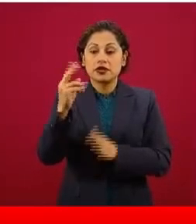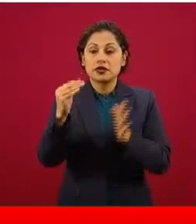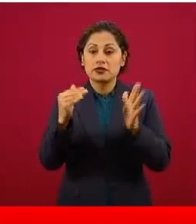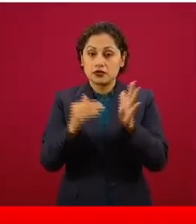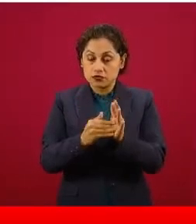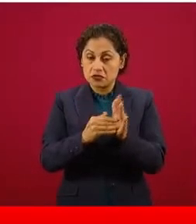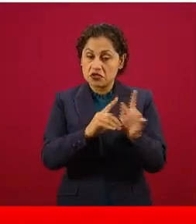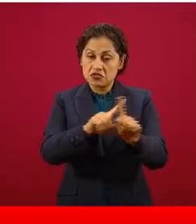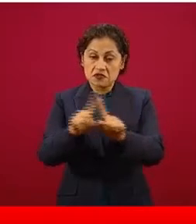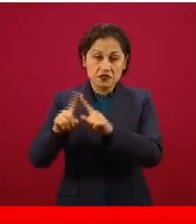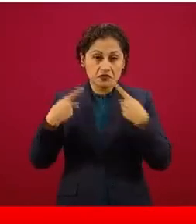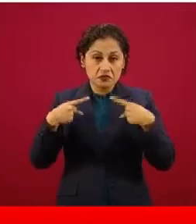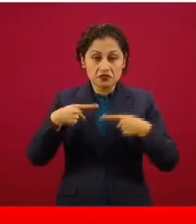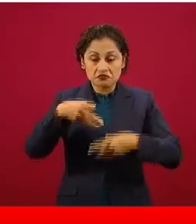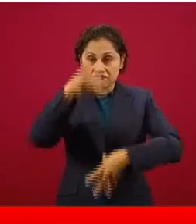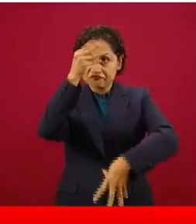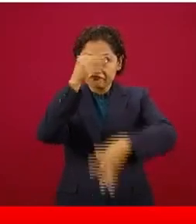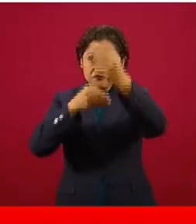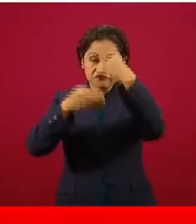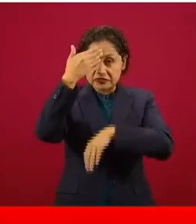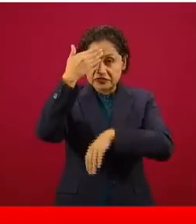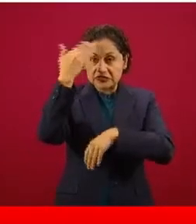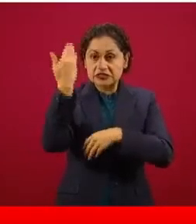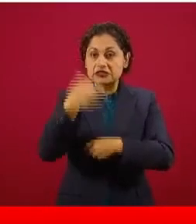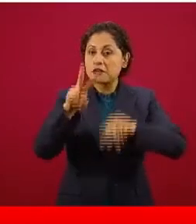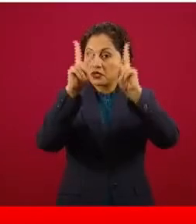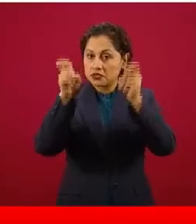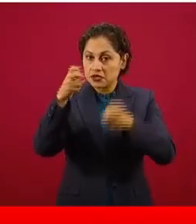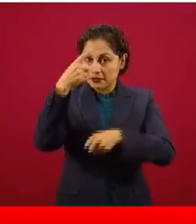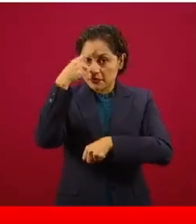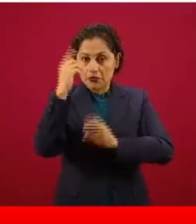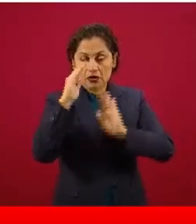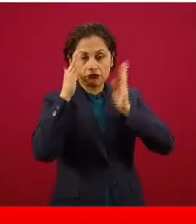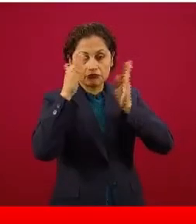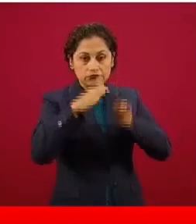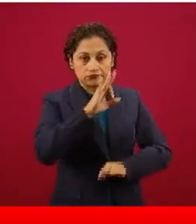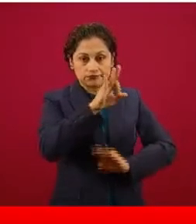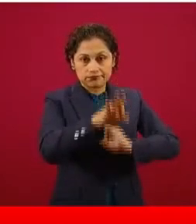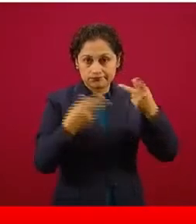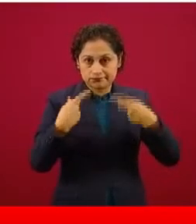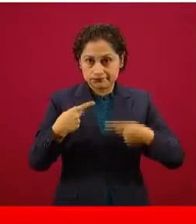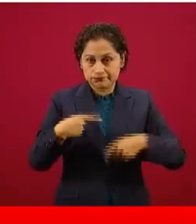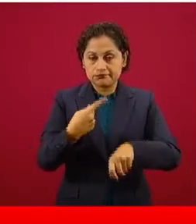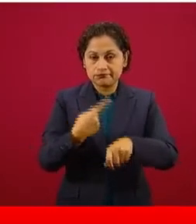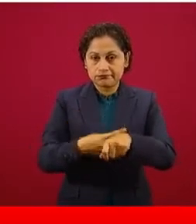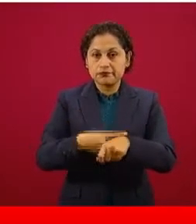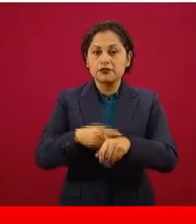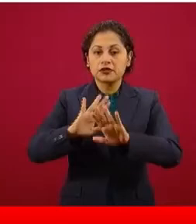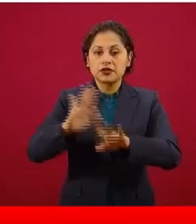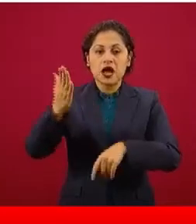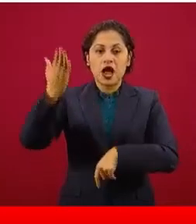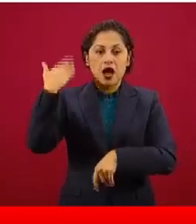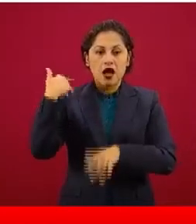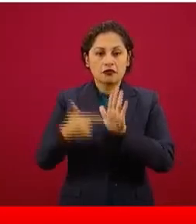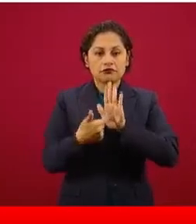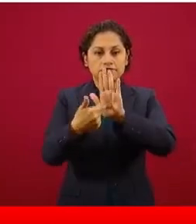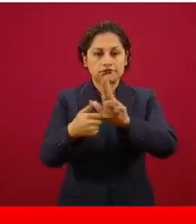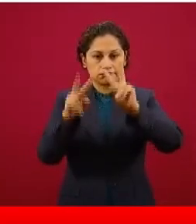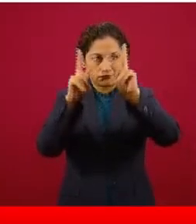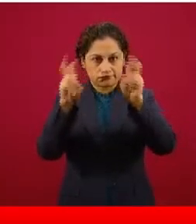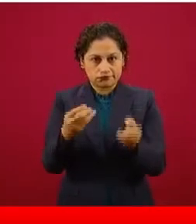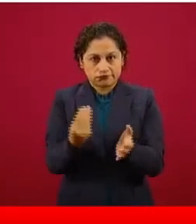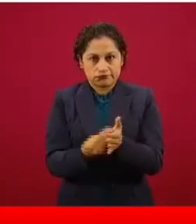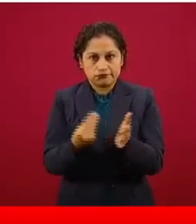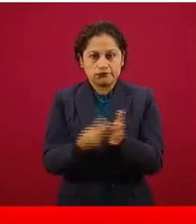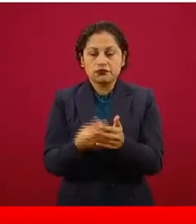capacitados para la atención de COVID. Es un modelo de capacitación que ya habíamos presentado con ustedes, compuesto por